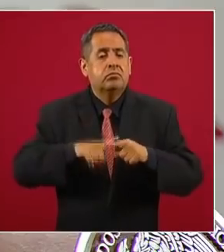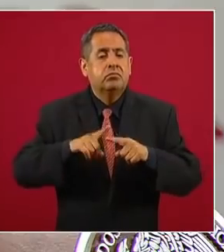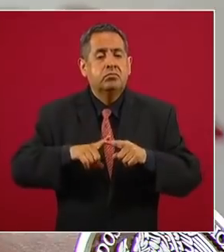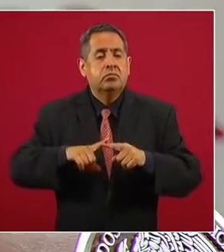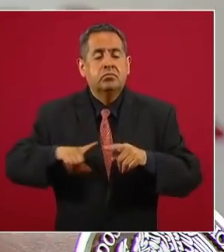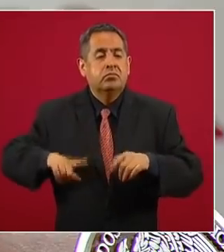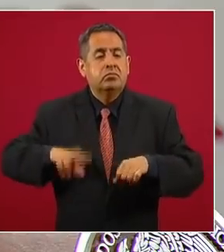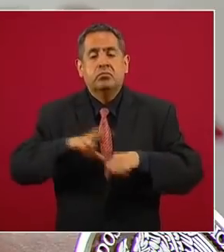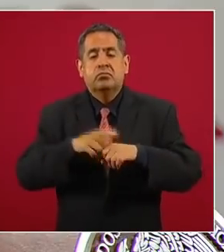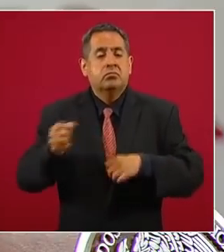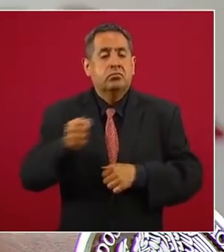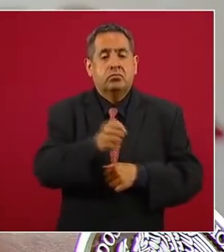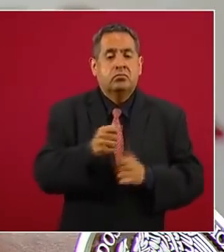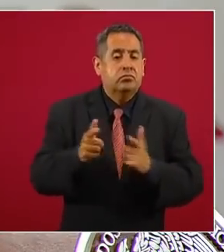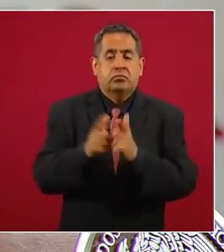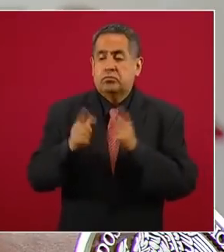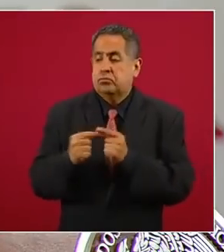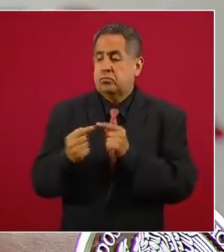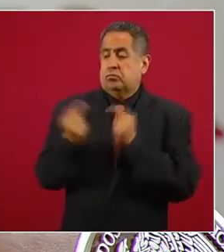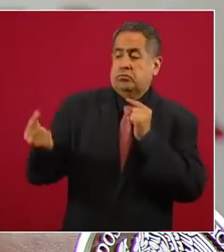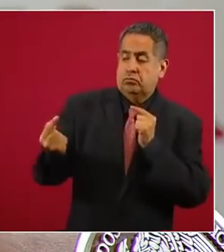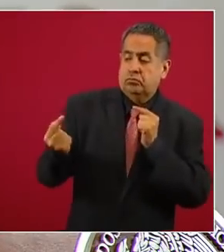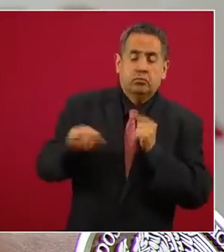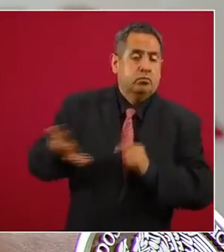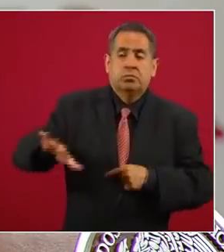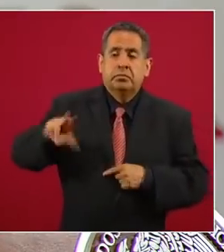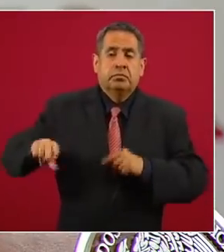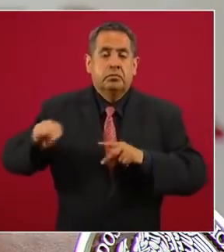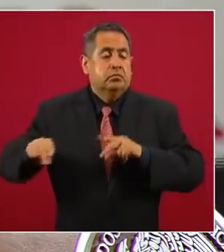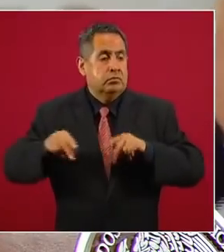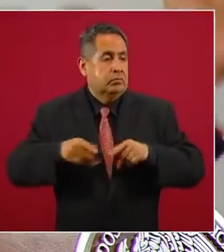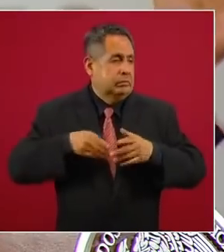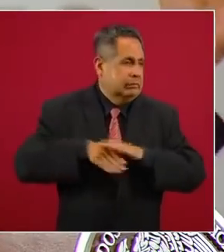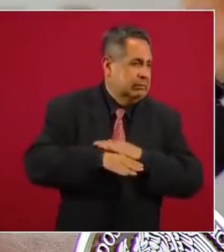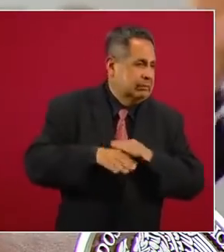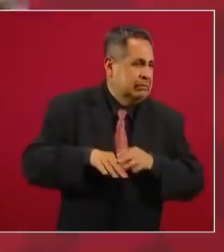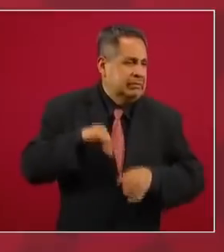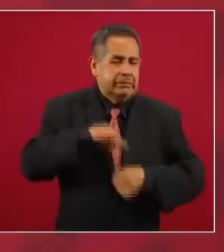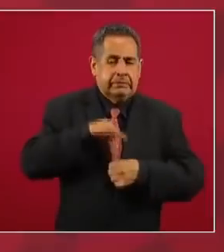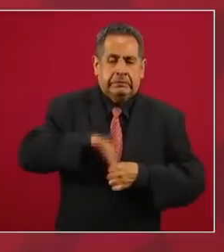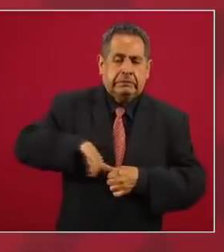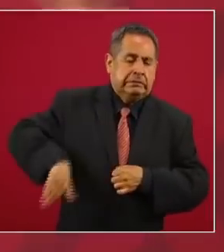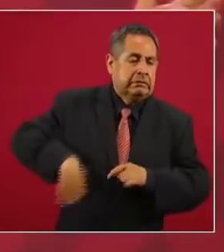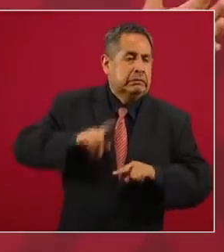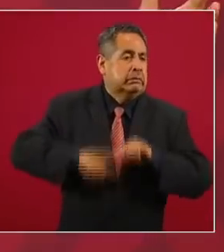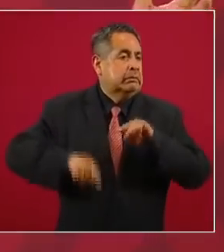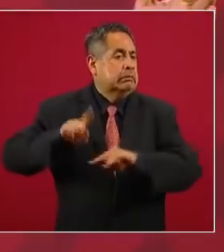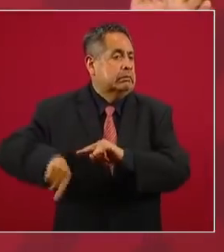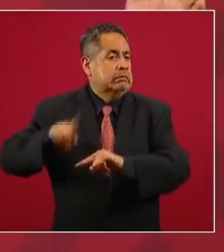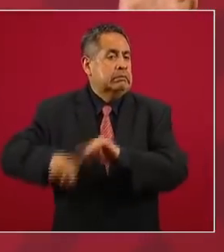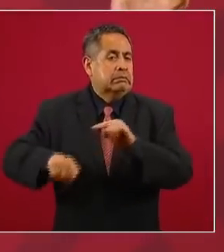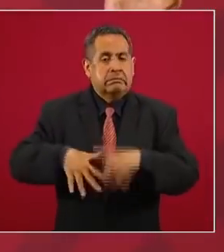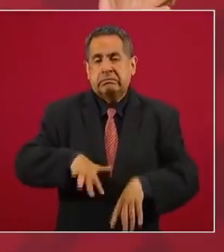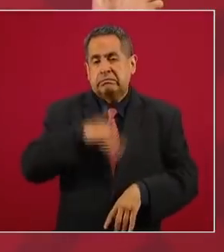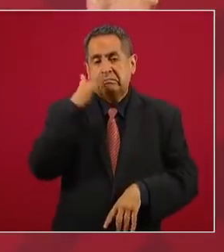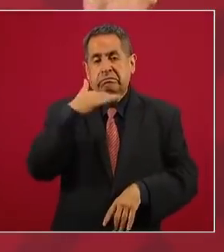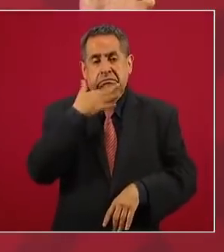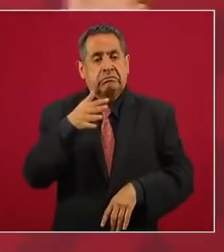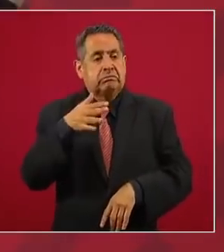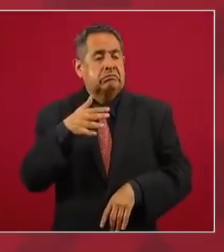partido opositor. Entonces, se metieron con todo, hicieron el fraude,